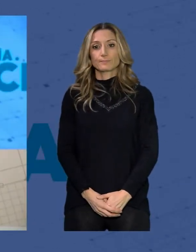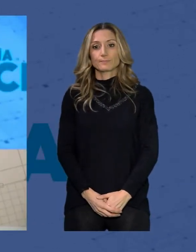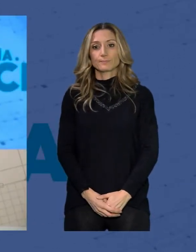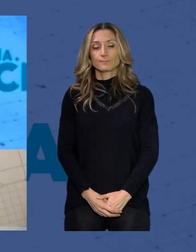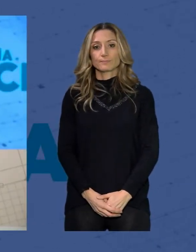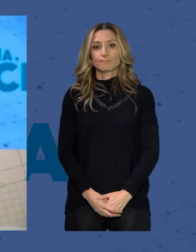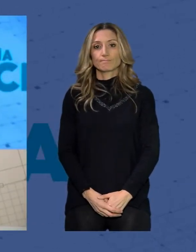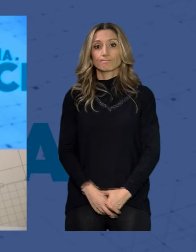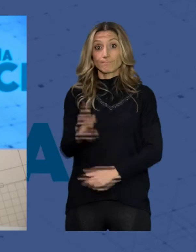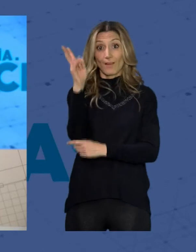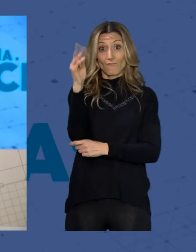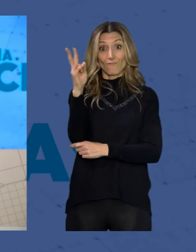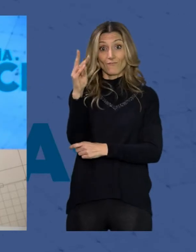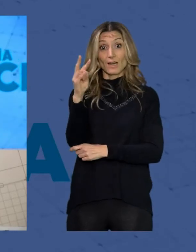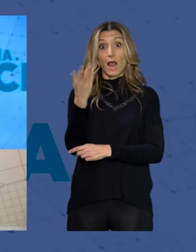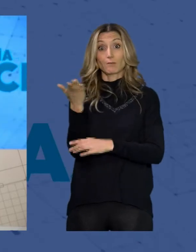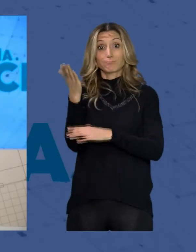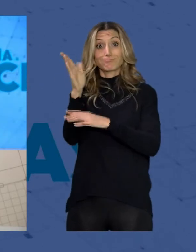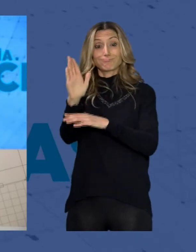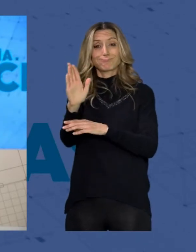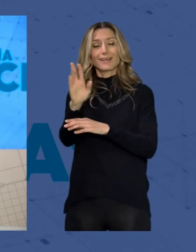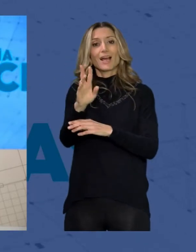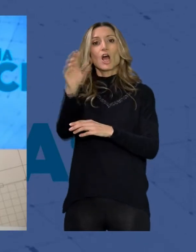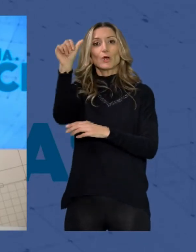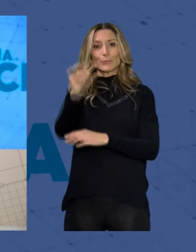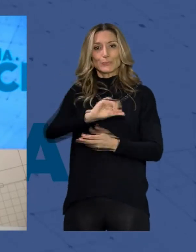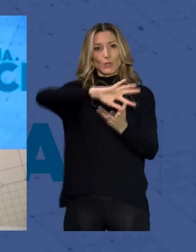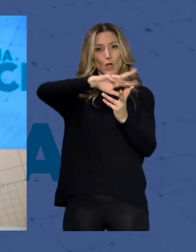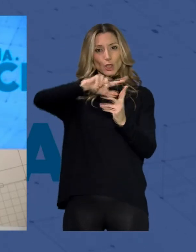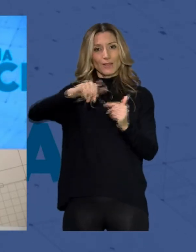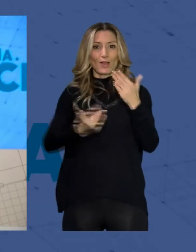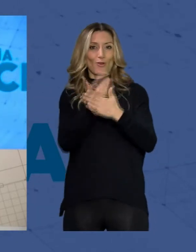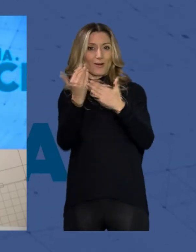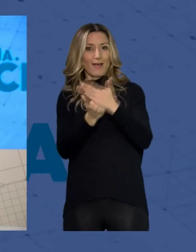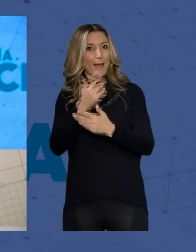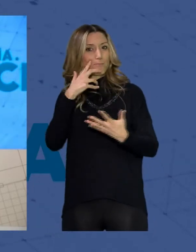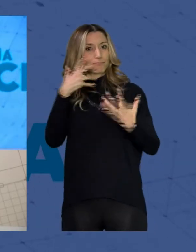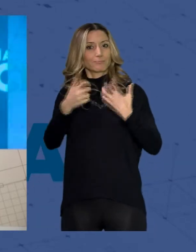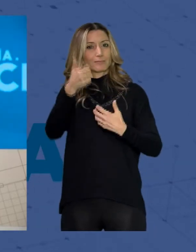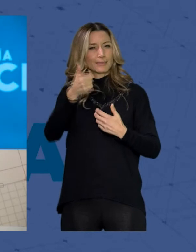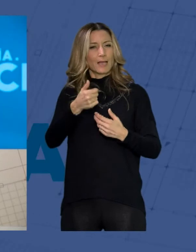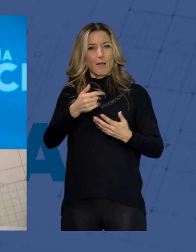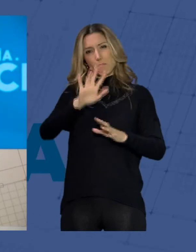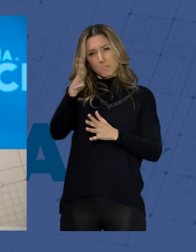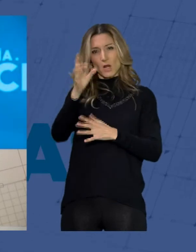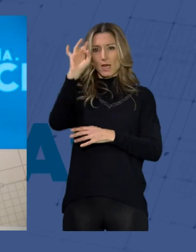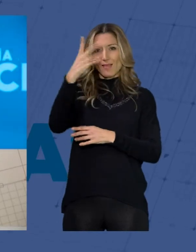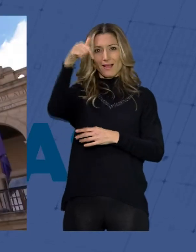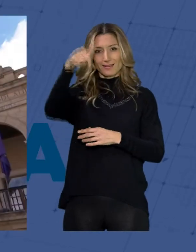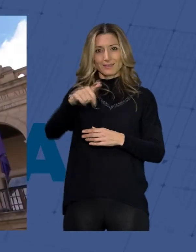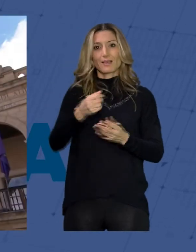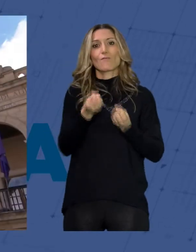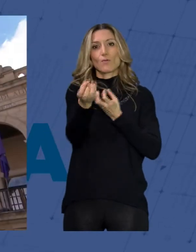un viernes en el que les mostramos las noticias más destacadas de la jornada para que se hagan una idea de la actualidad informativa del día